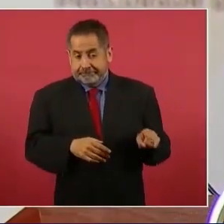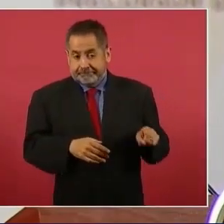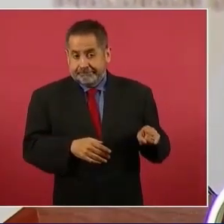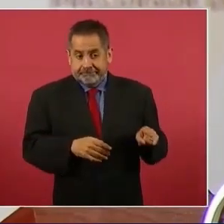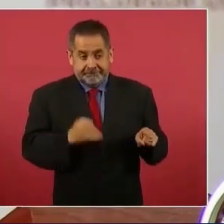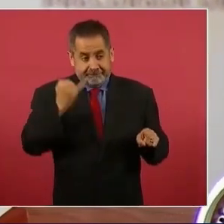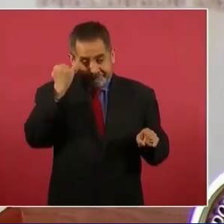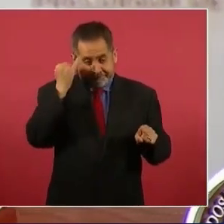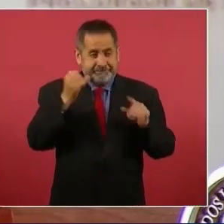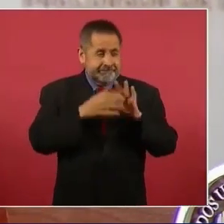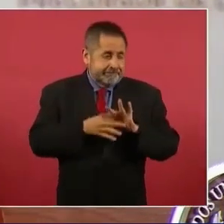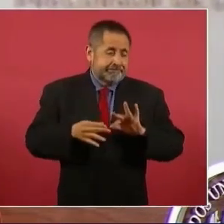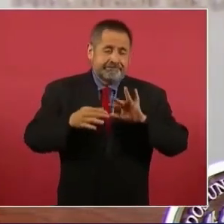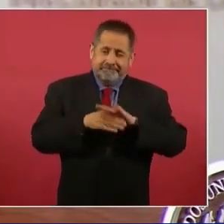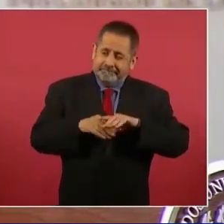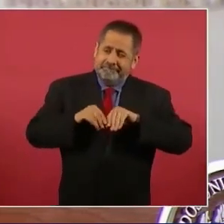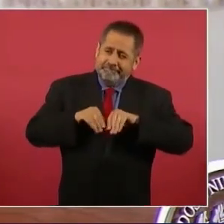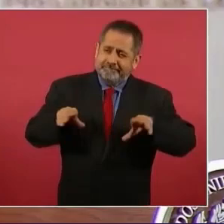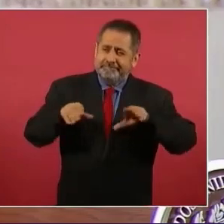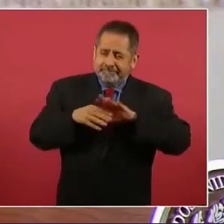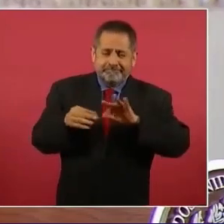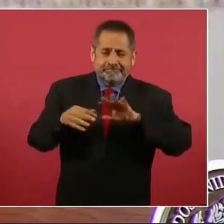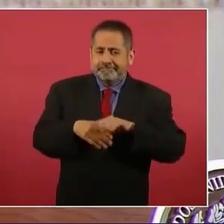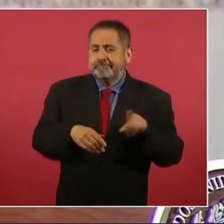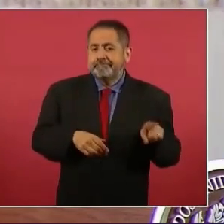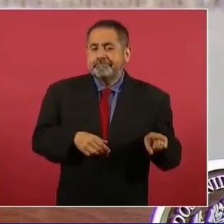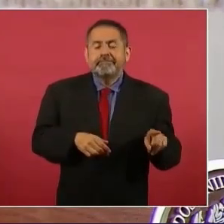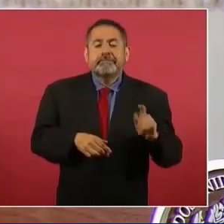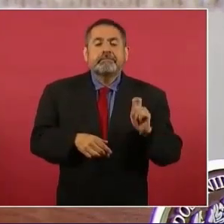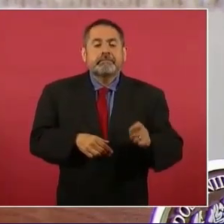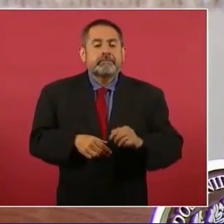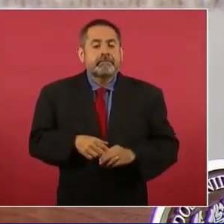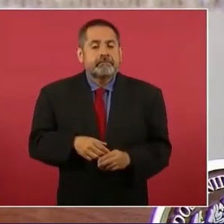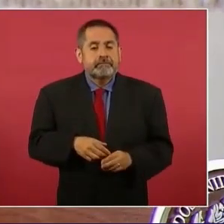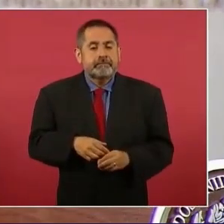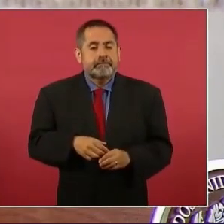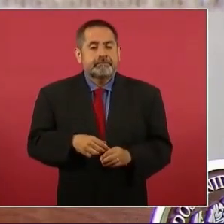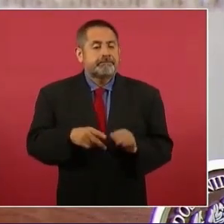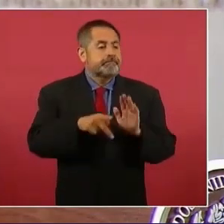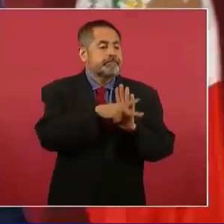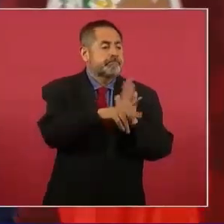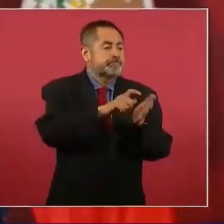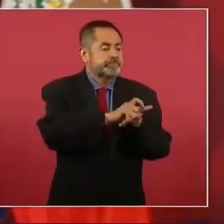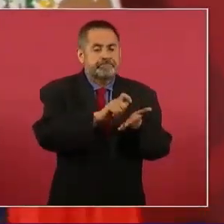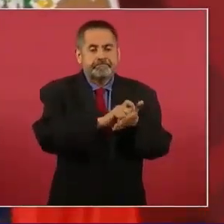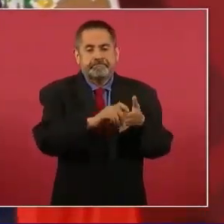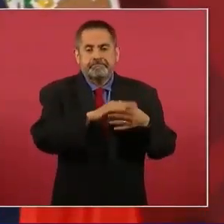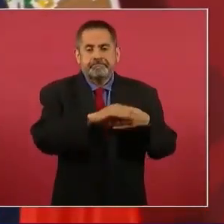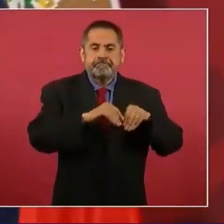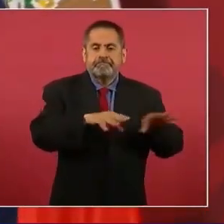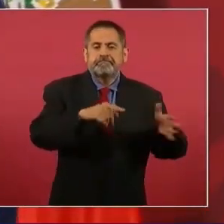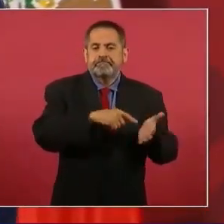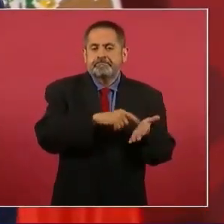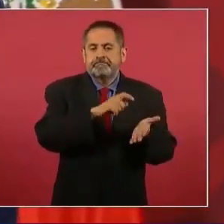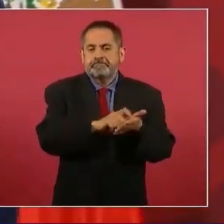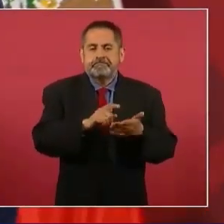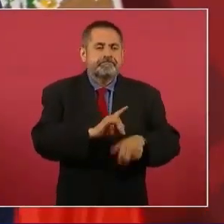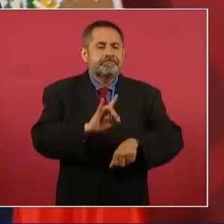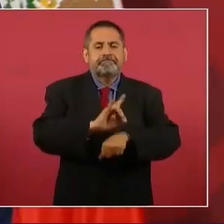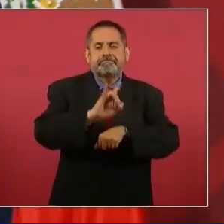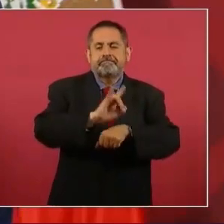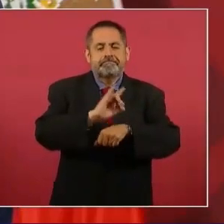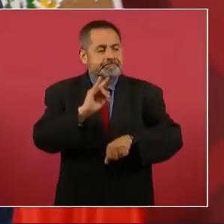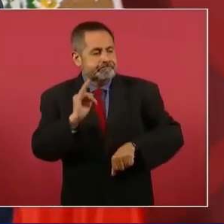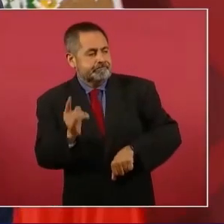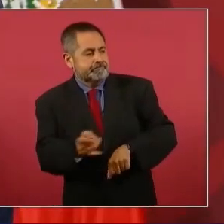los periodistas simuladores,